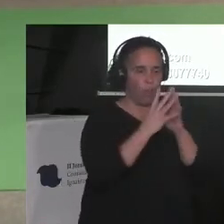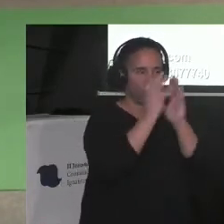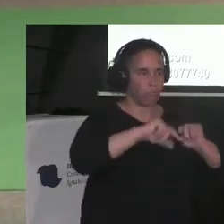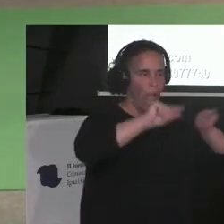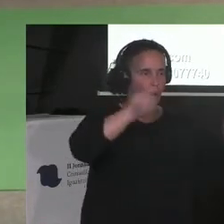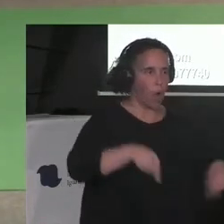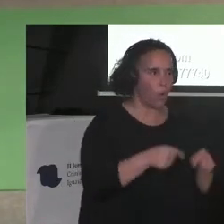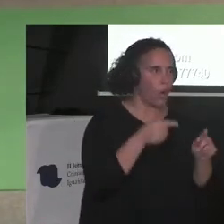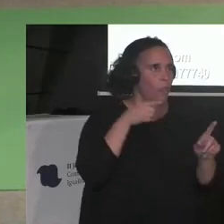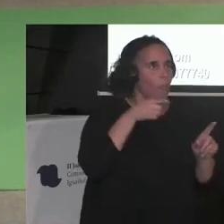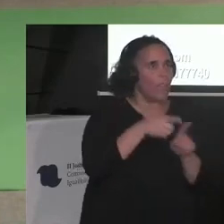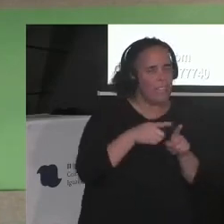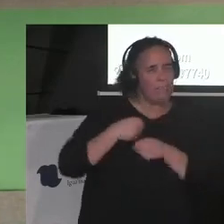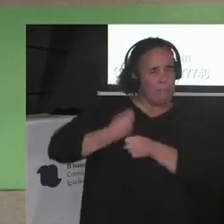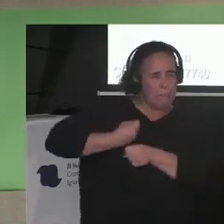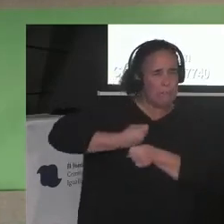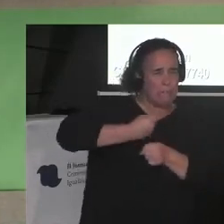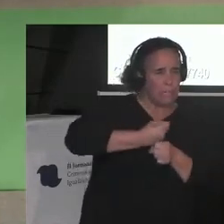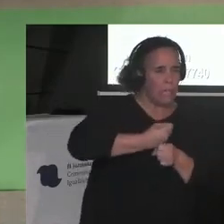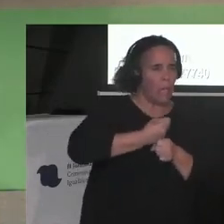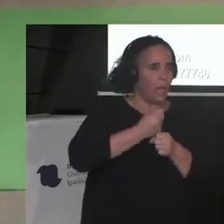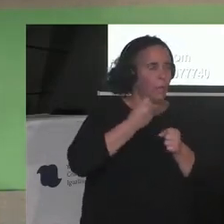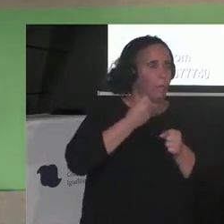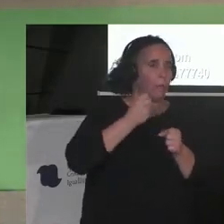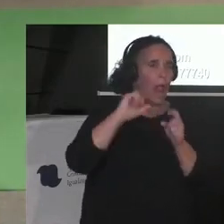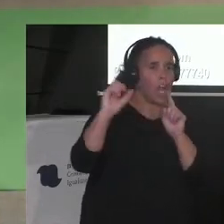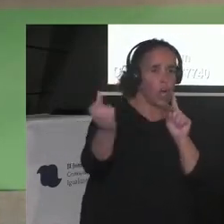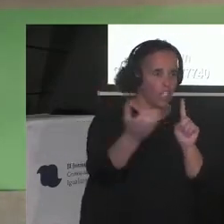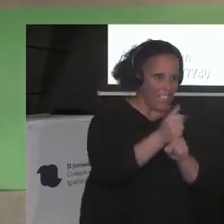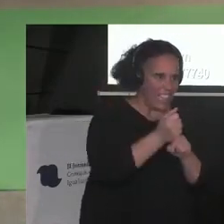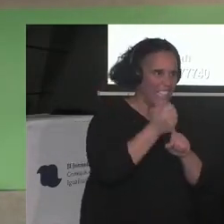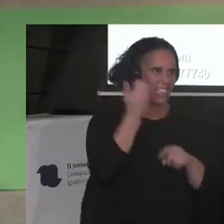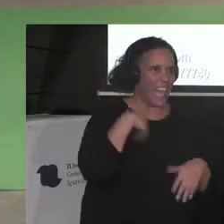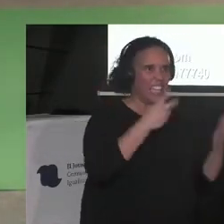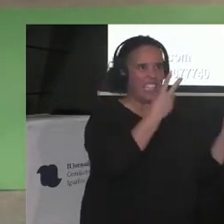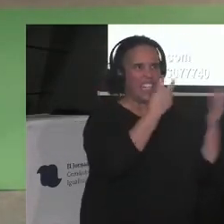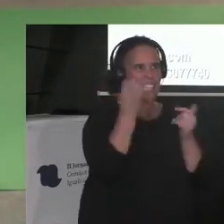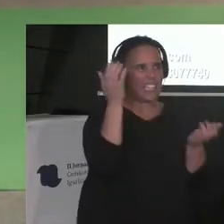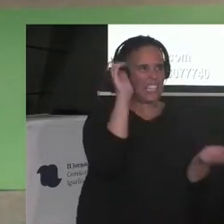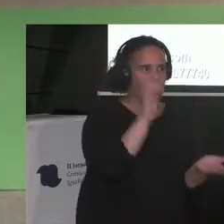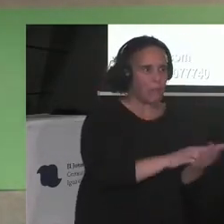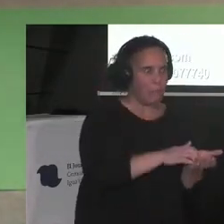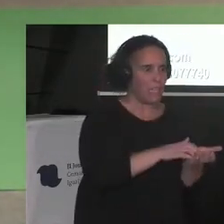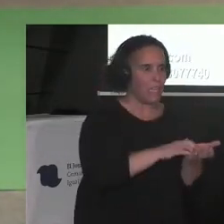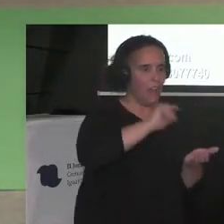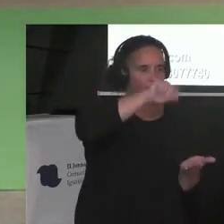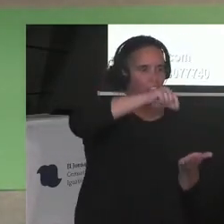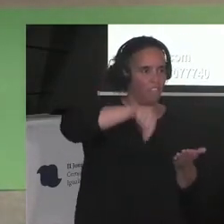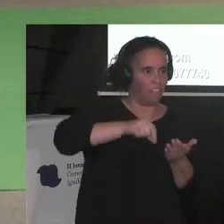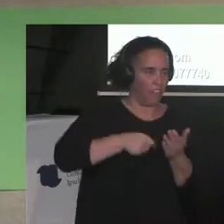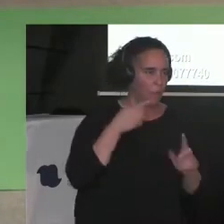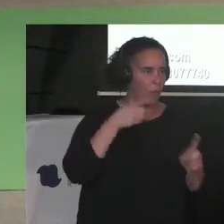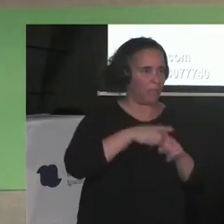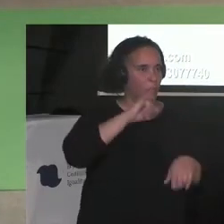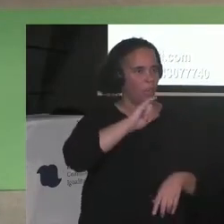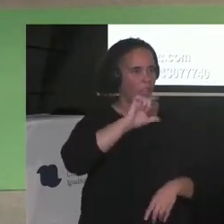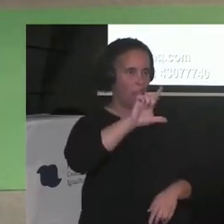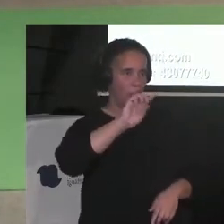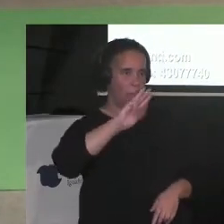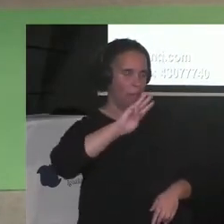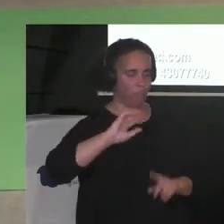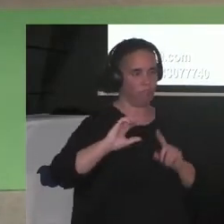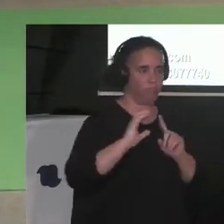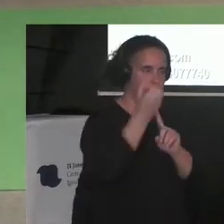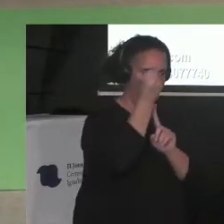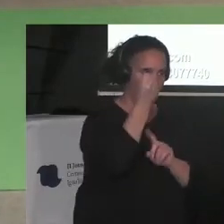regularización ya, por conseguir, y consiguieron, 700.000 firmas para esta ILP. Ni un párrafo para